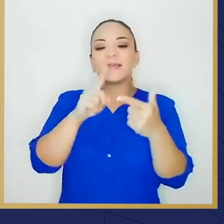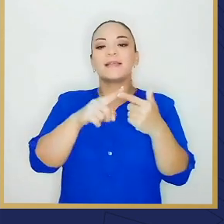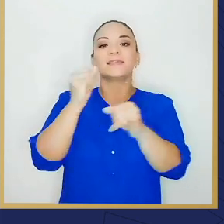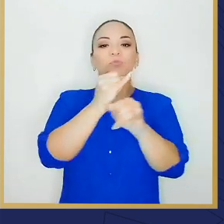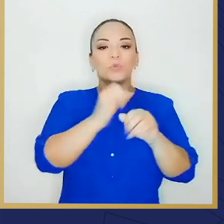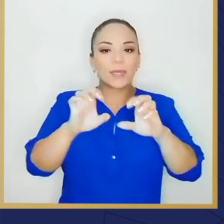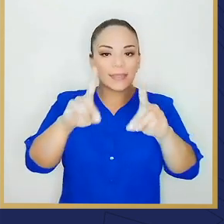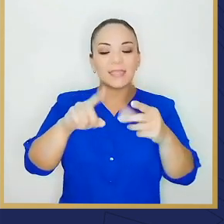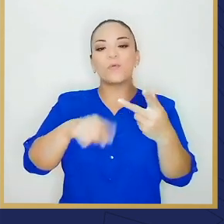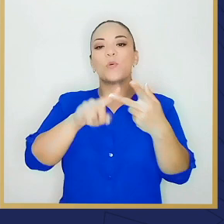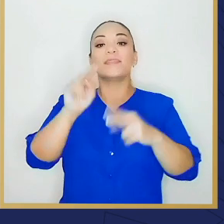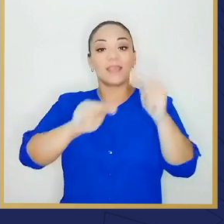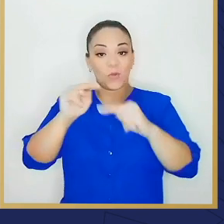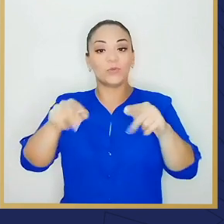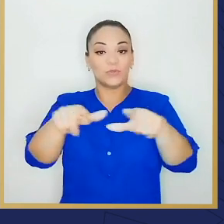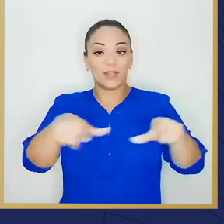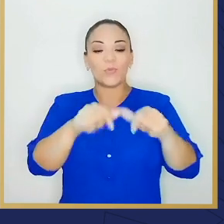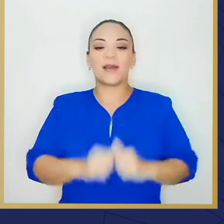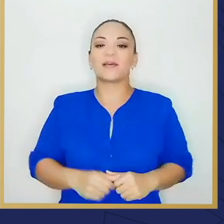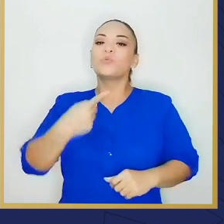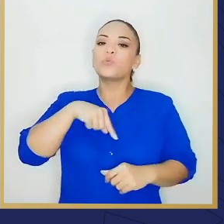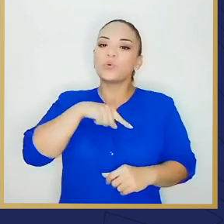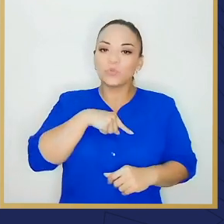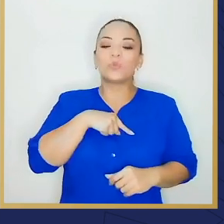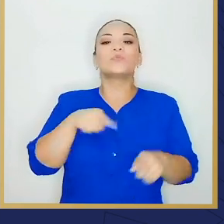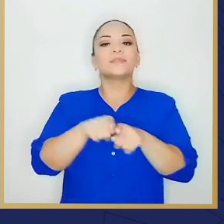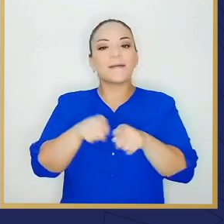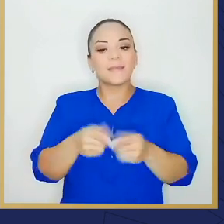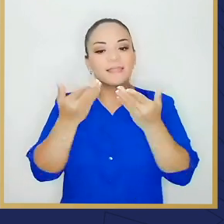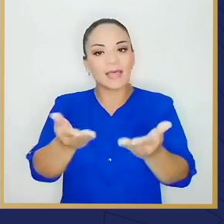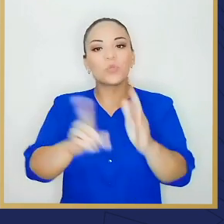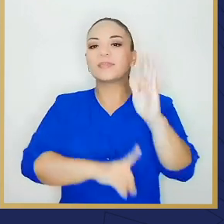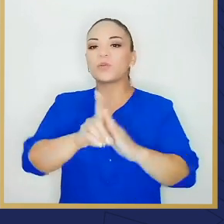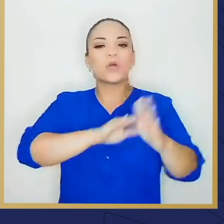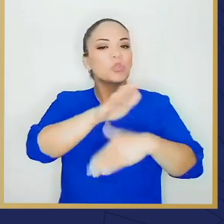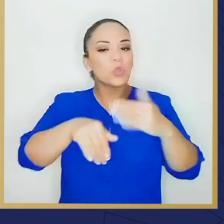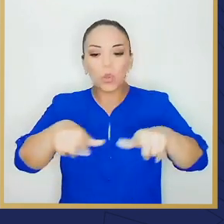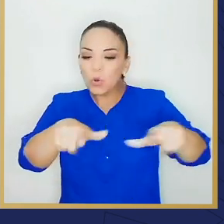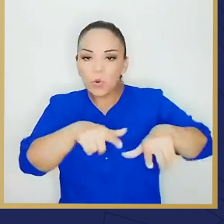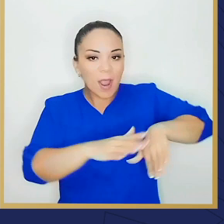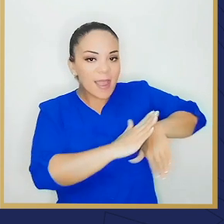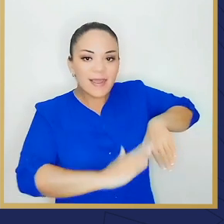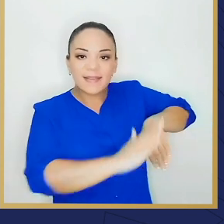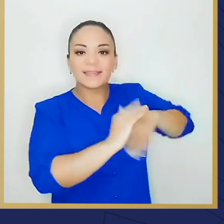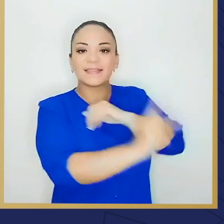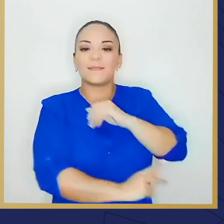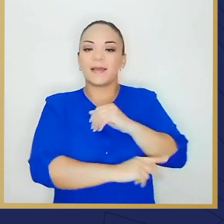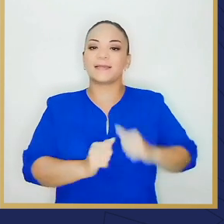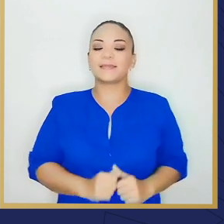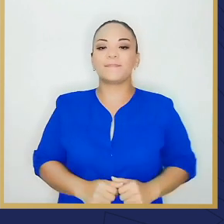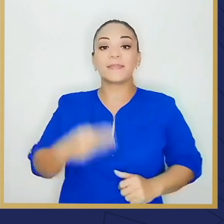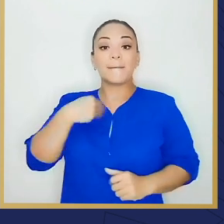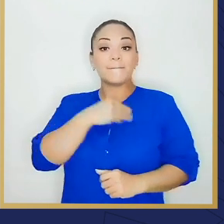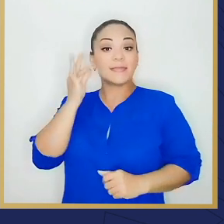educativos y negocios de la zona. Estamos haciendo llegar el desarrollo a todos los rincones de Costa Rica. La